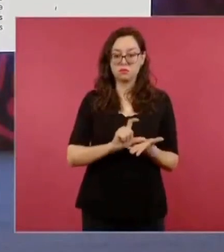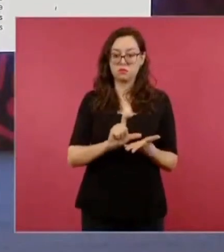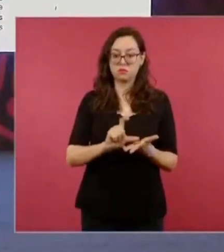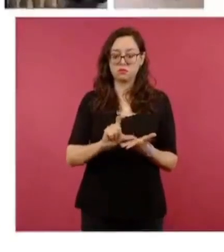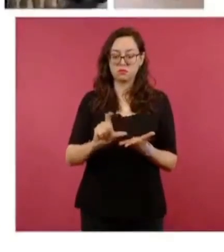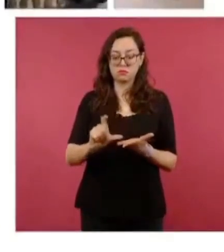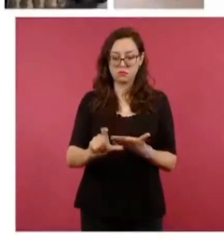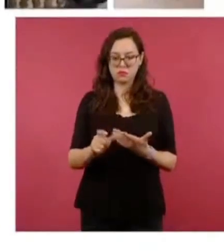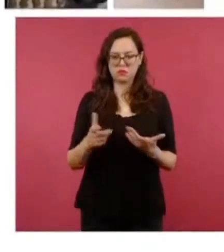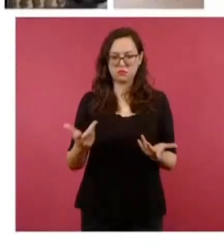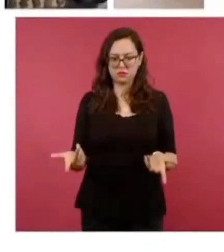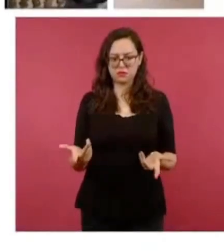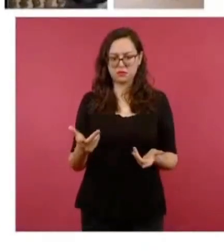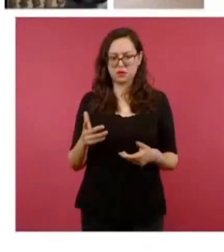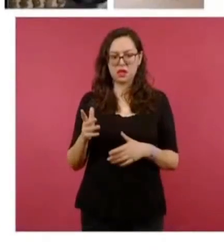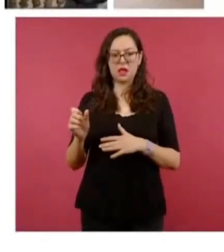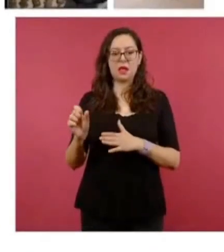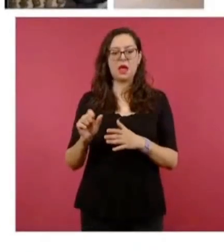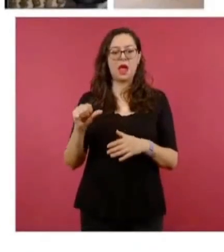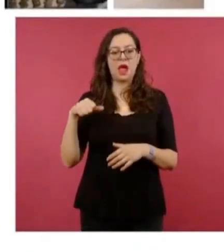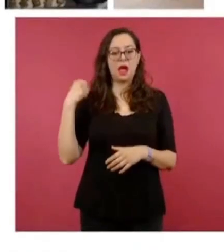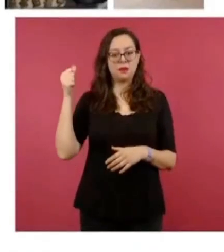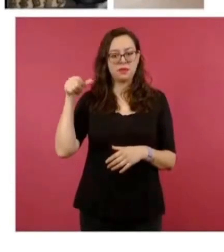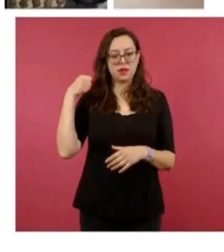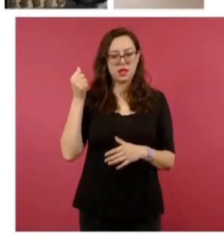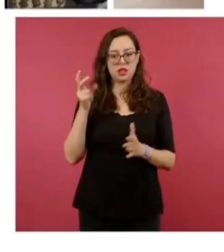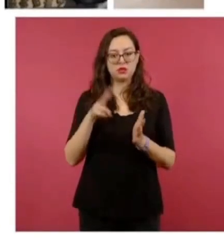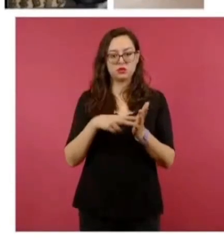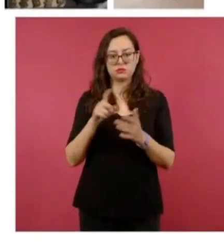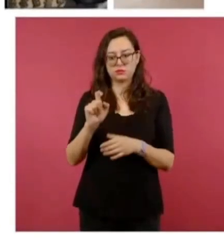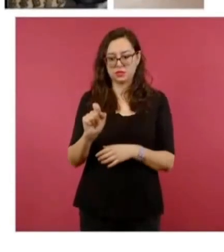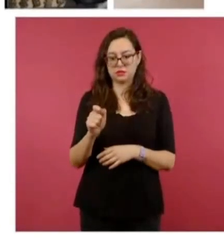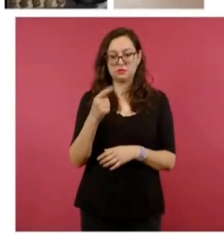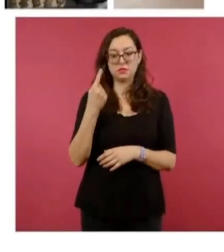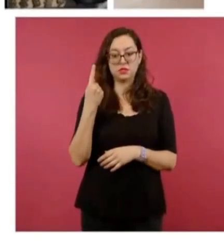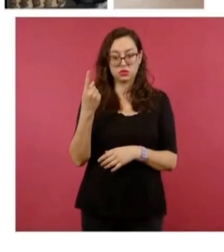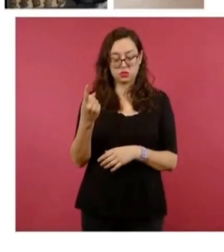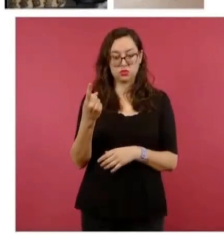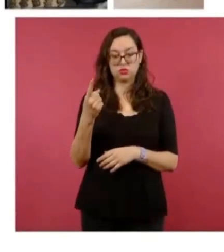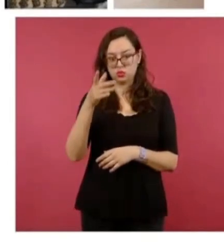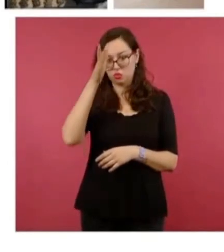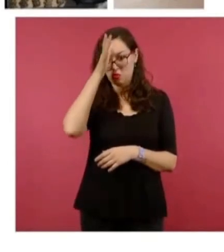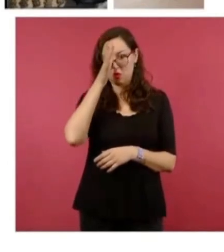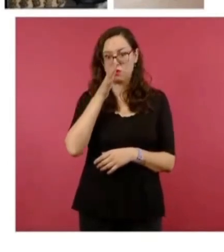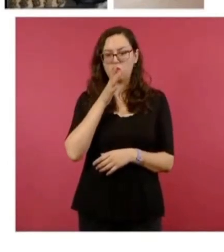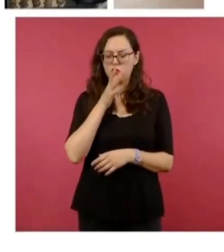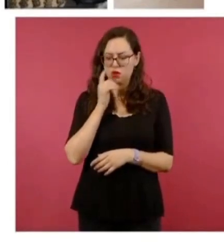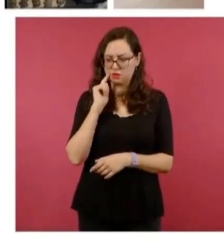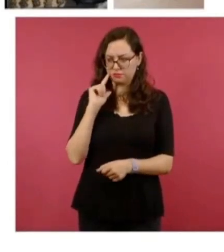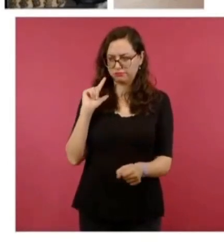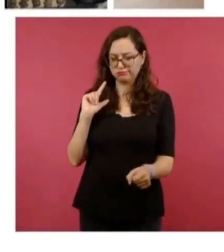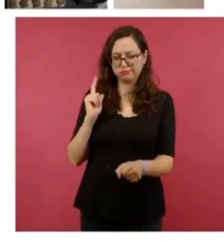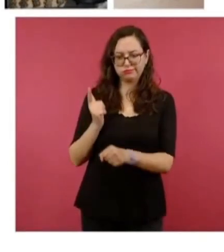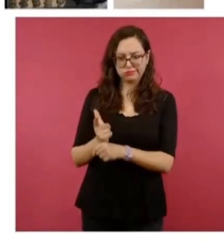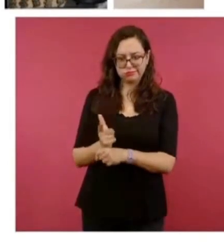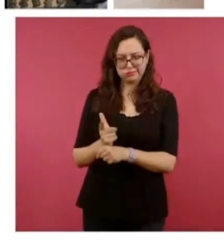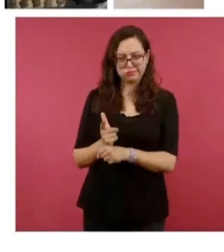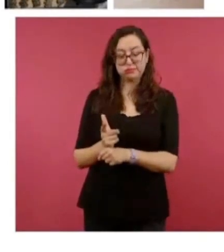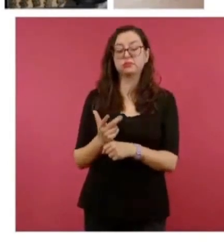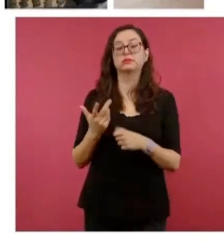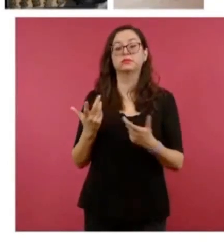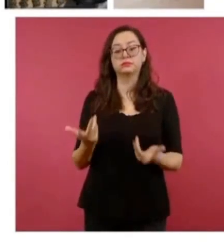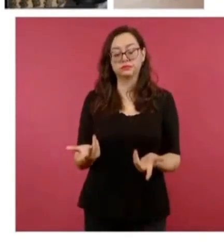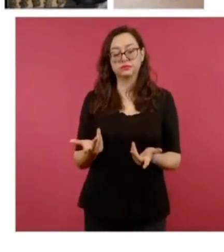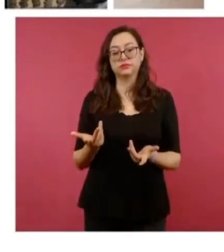Armadas, esto en el mes de abril del 2021 en el estado de Coahuila. De acuerdo con las investigaciones, el